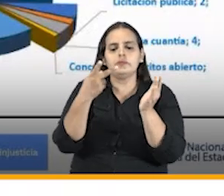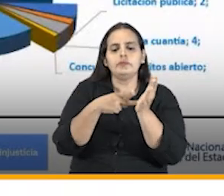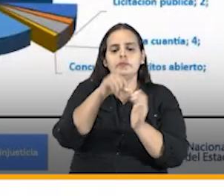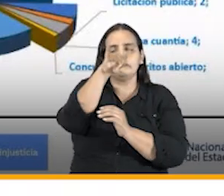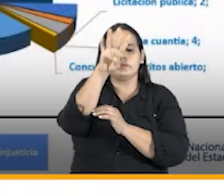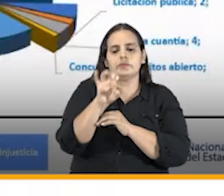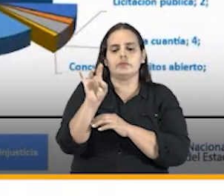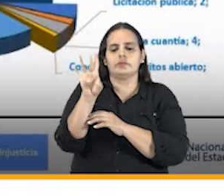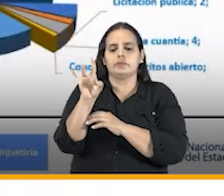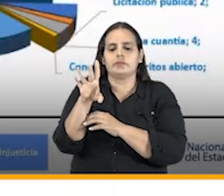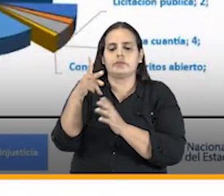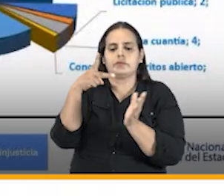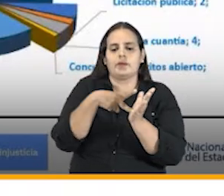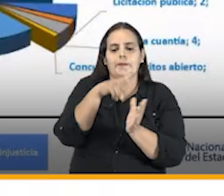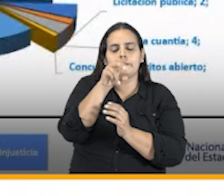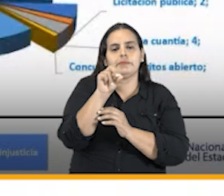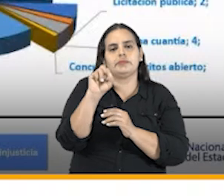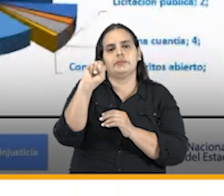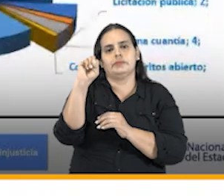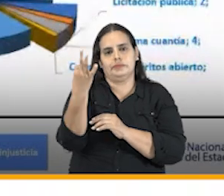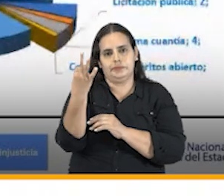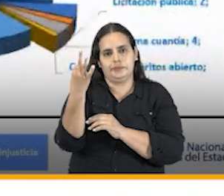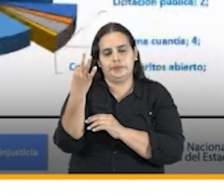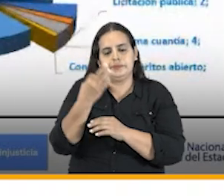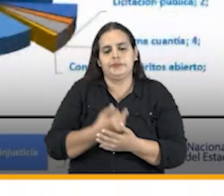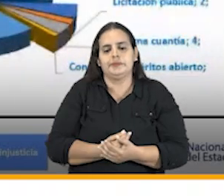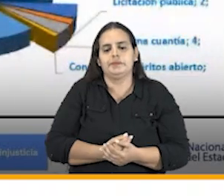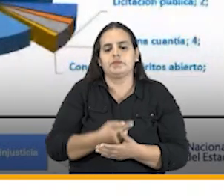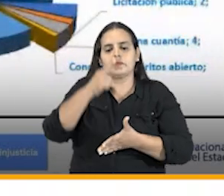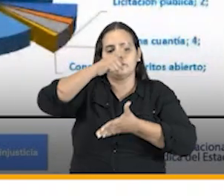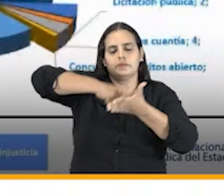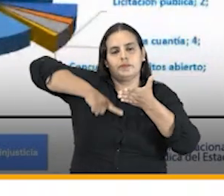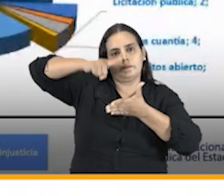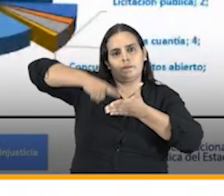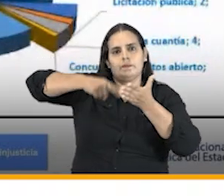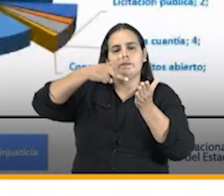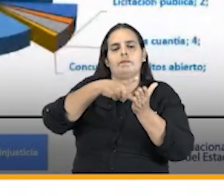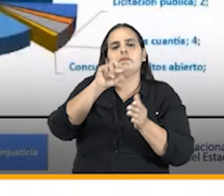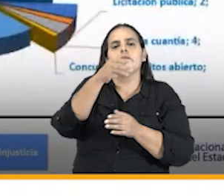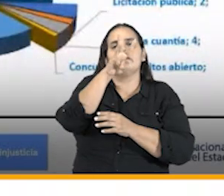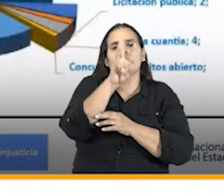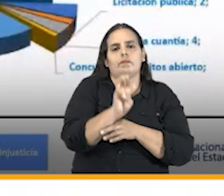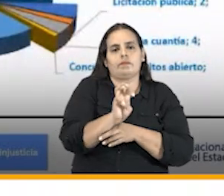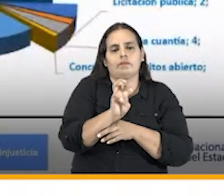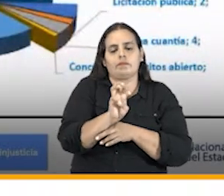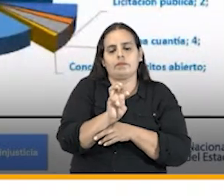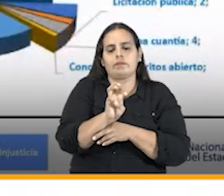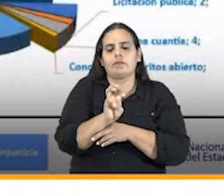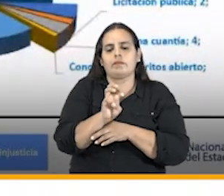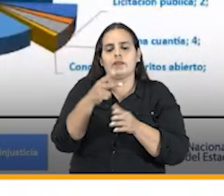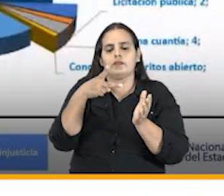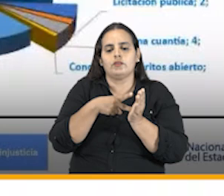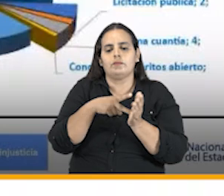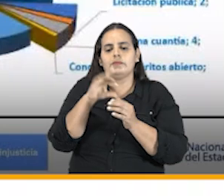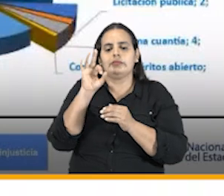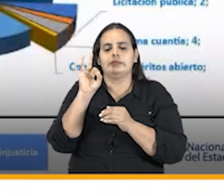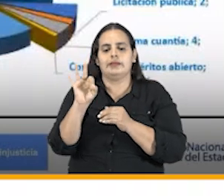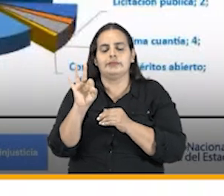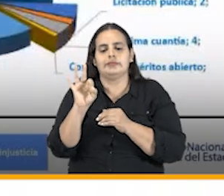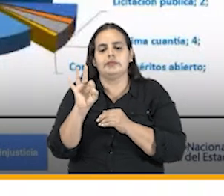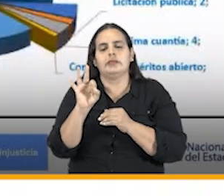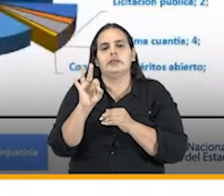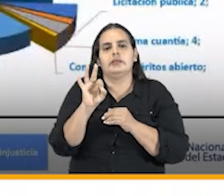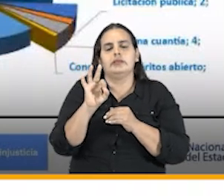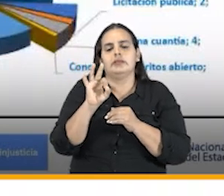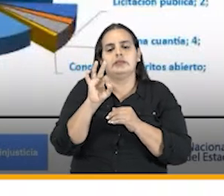-15 y en el 2020-13 contratos en el 2018-2003 y en el